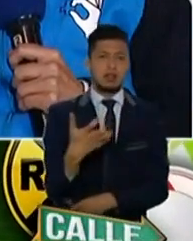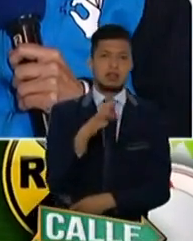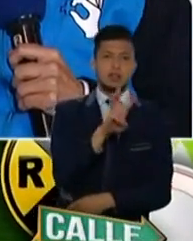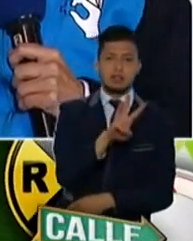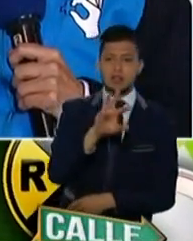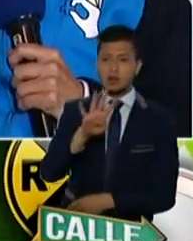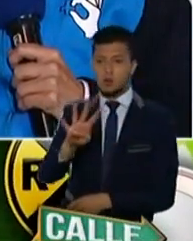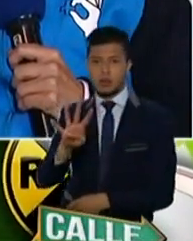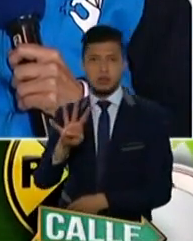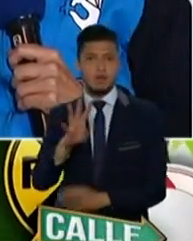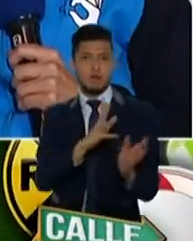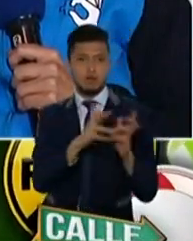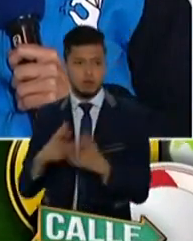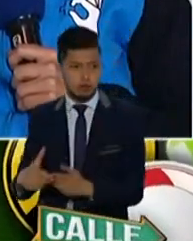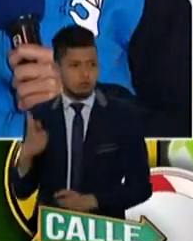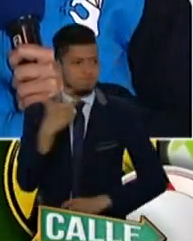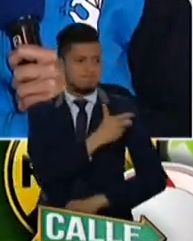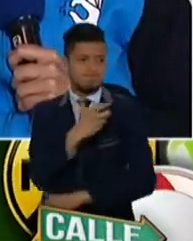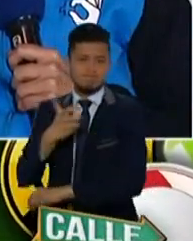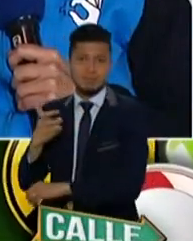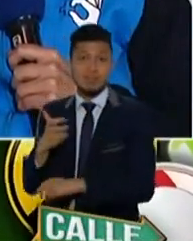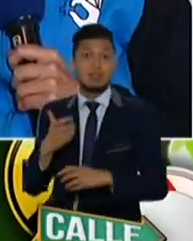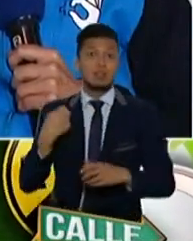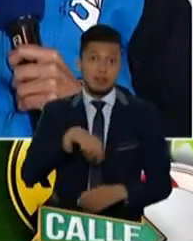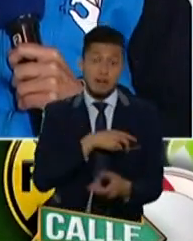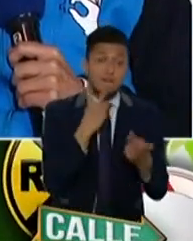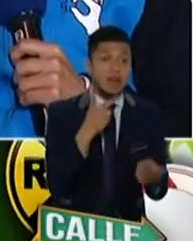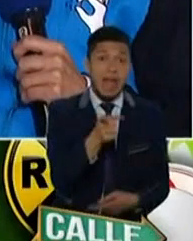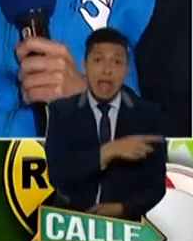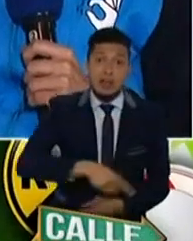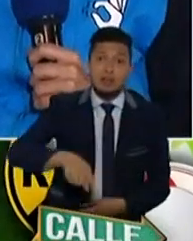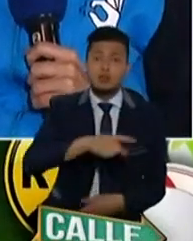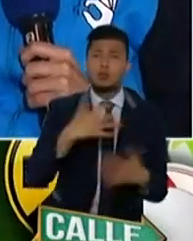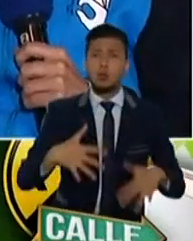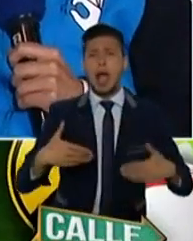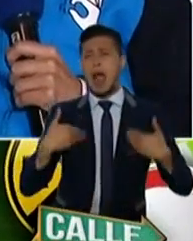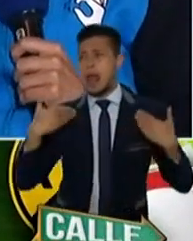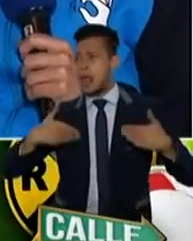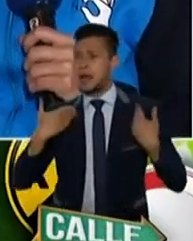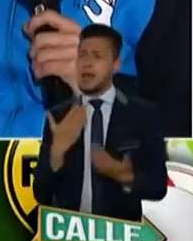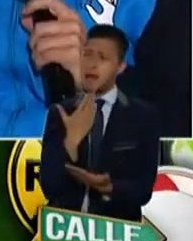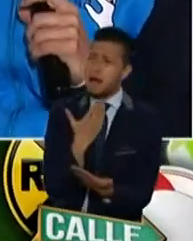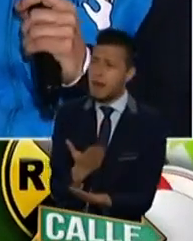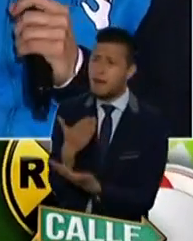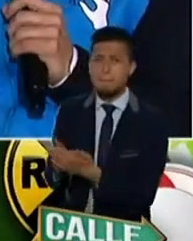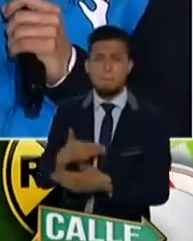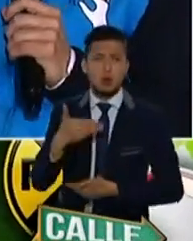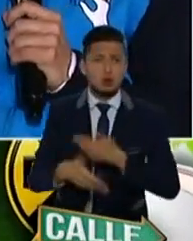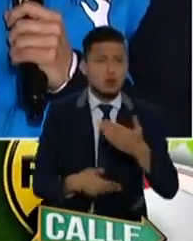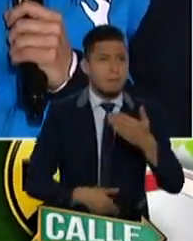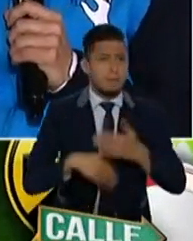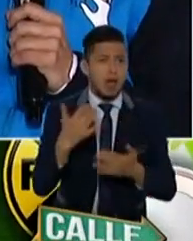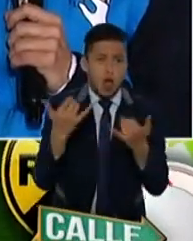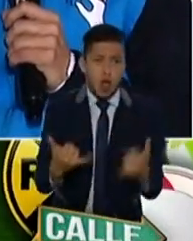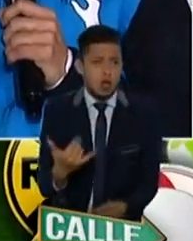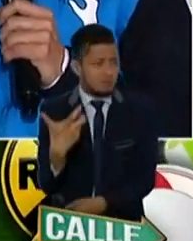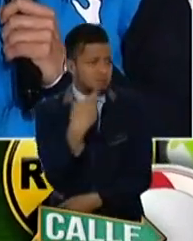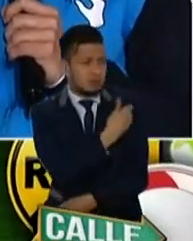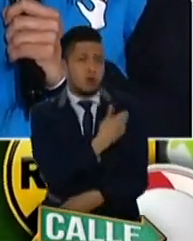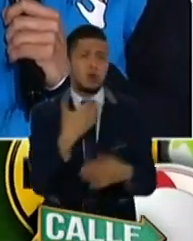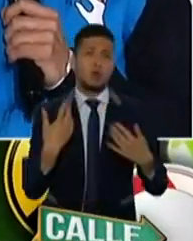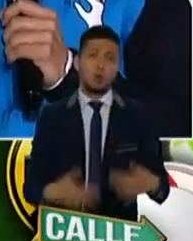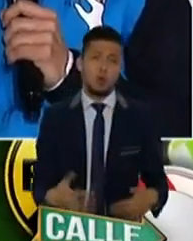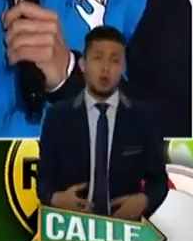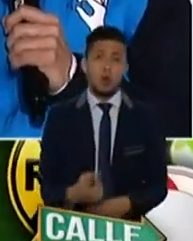Pudimos ver en ellos ese agradecimiento, esa alegría de entrar ya en este proceso desde el día de hoy. Tuvimos